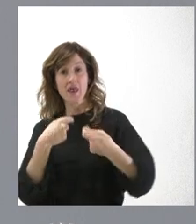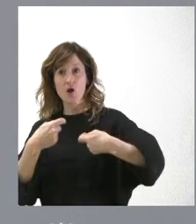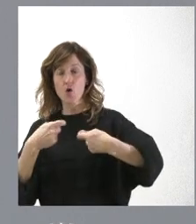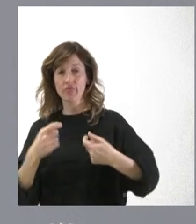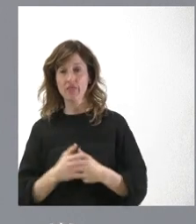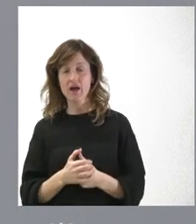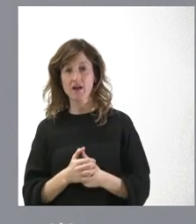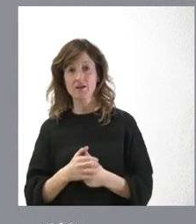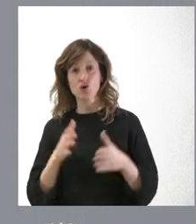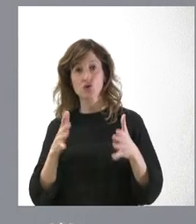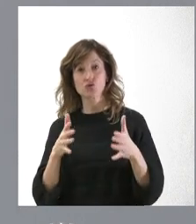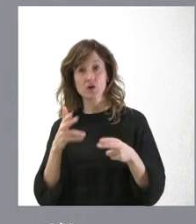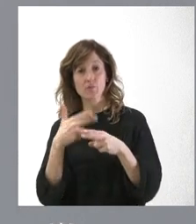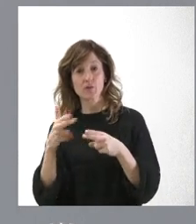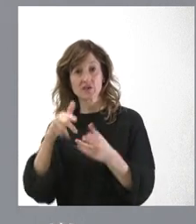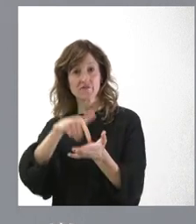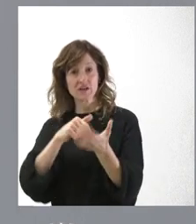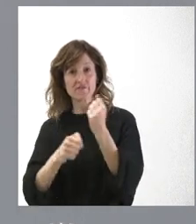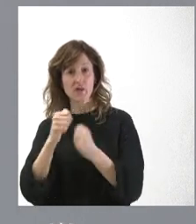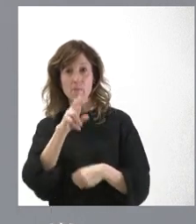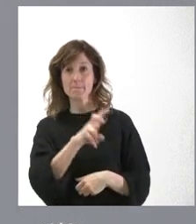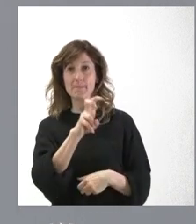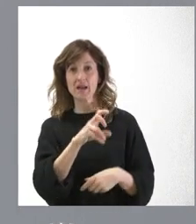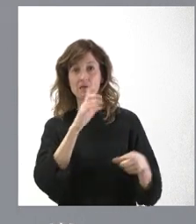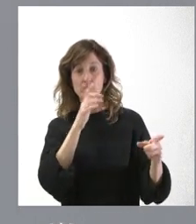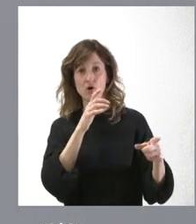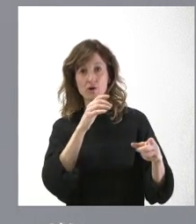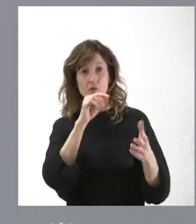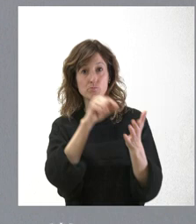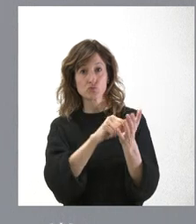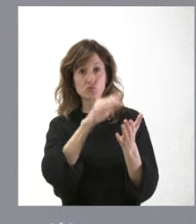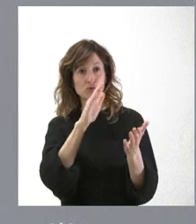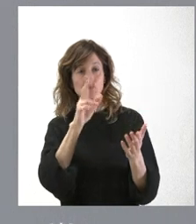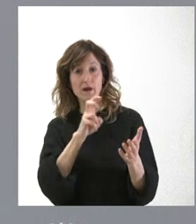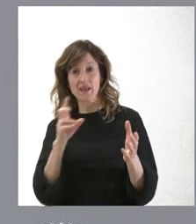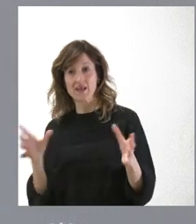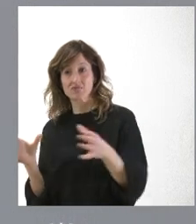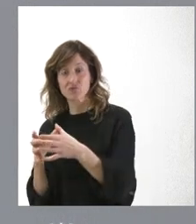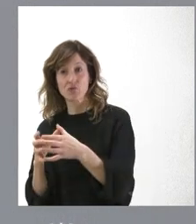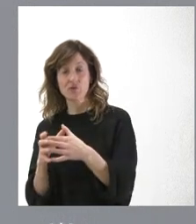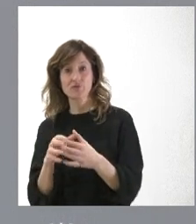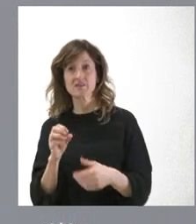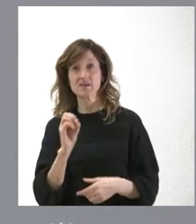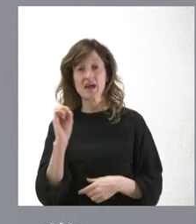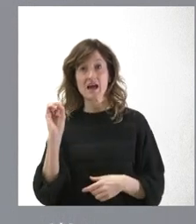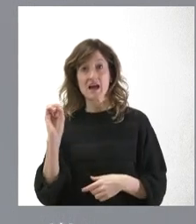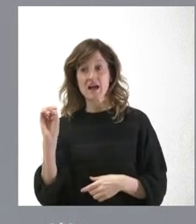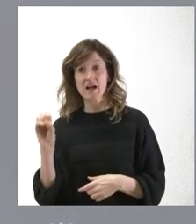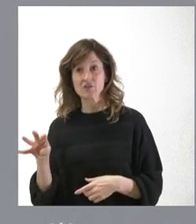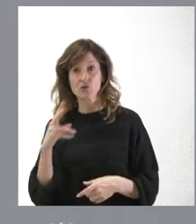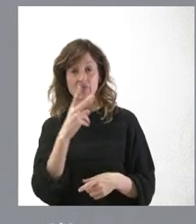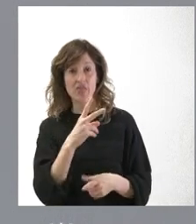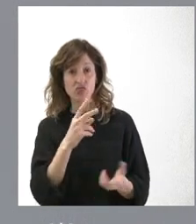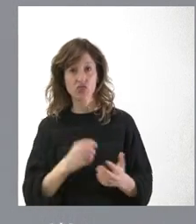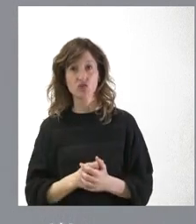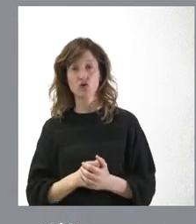Política Fiscal y Financiera le puede valer, porque sus votos valen tanto como todos los demás juntos. Y ese 14-2 con los que perdió la votación